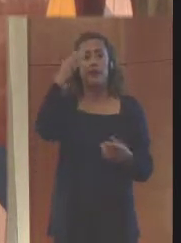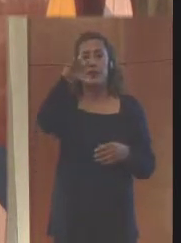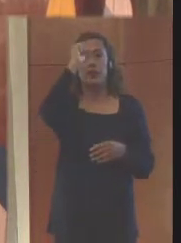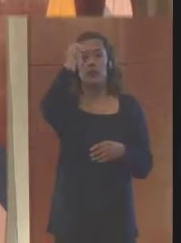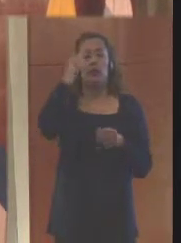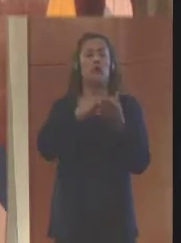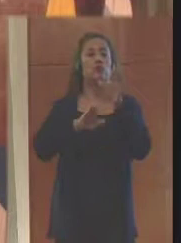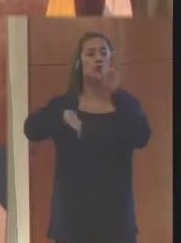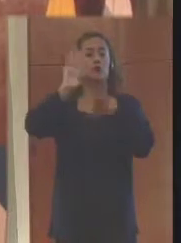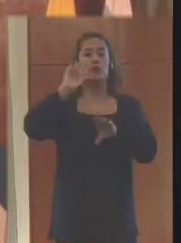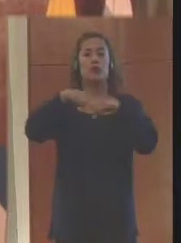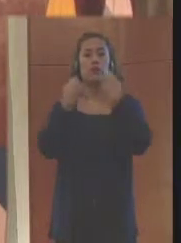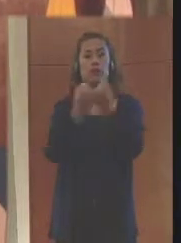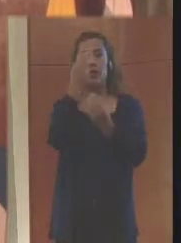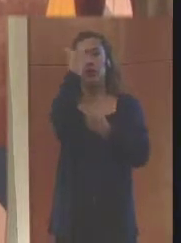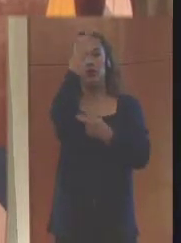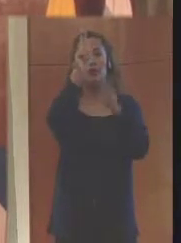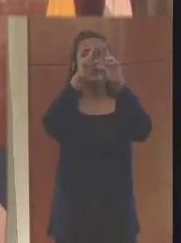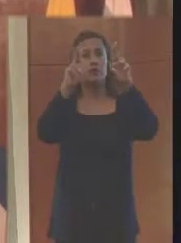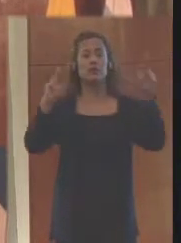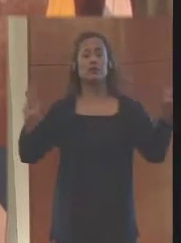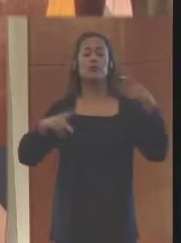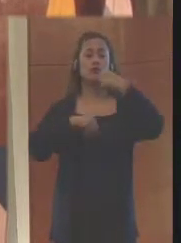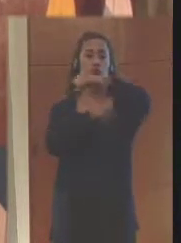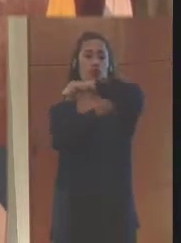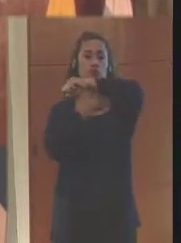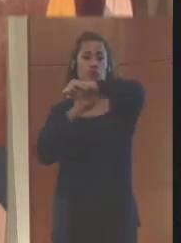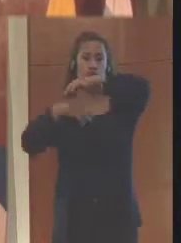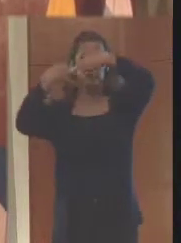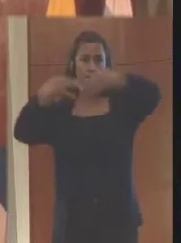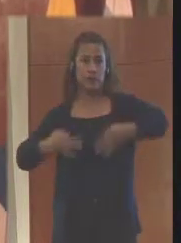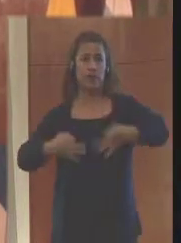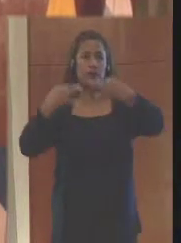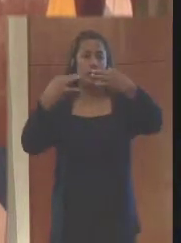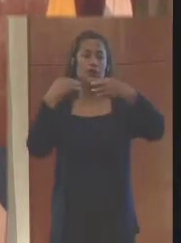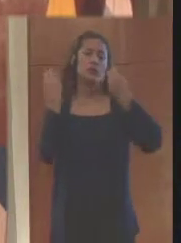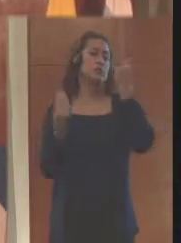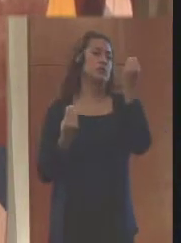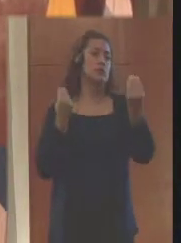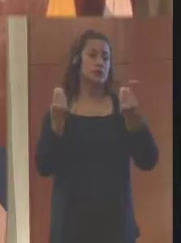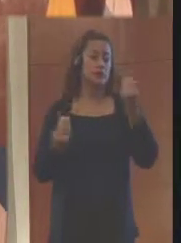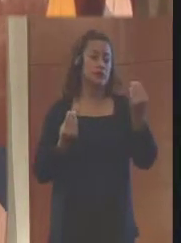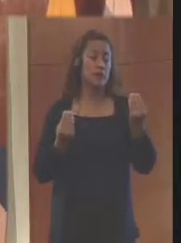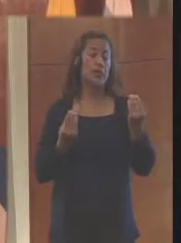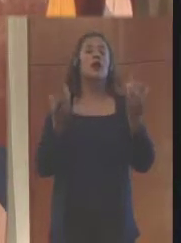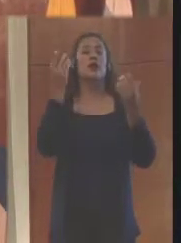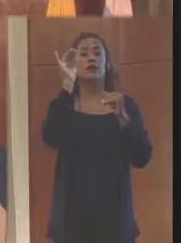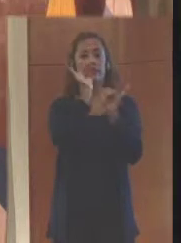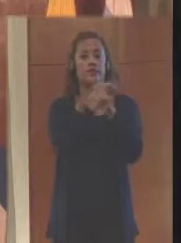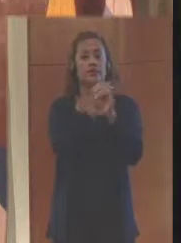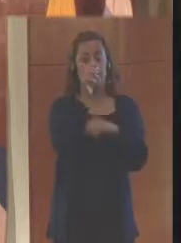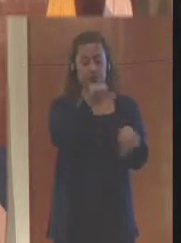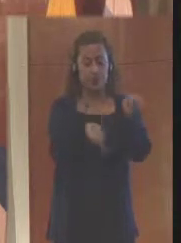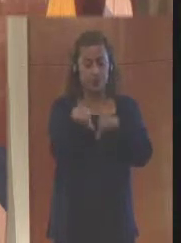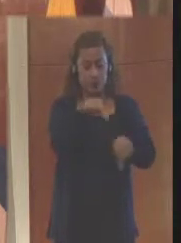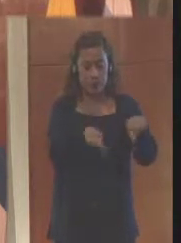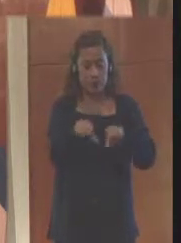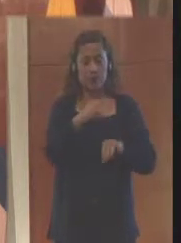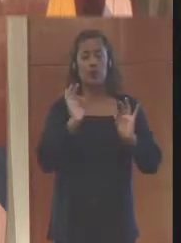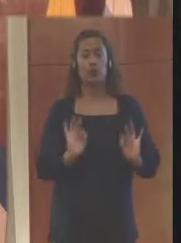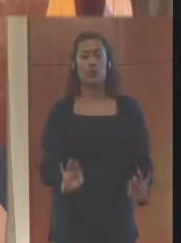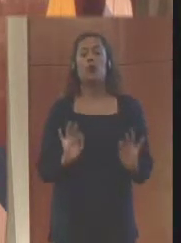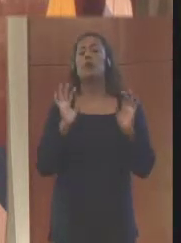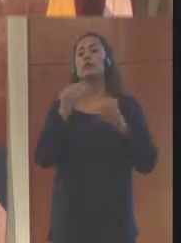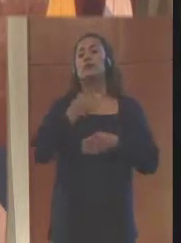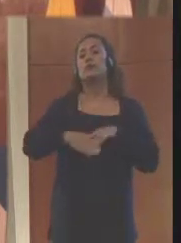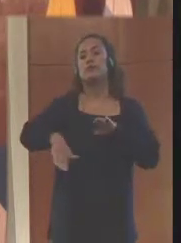compromiso social ambiental con el desarrollo sostenible. En este contexto, la industria química tiene un compromiso muy